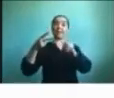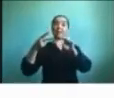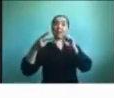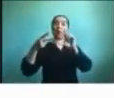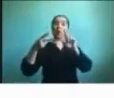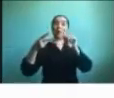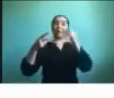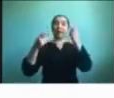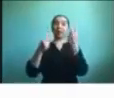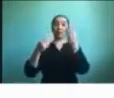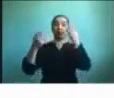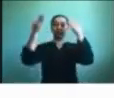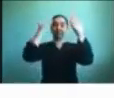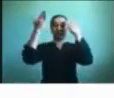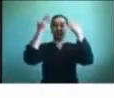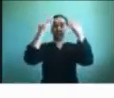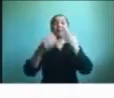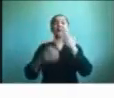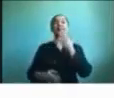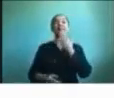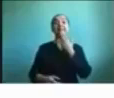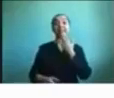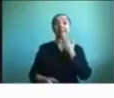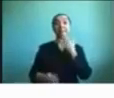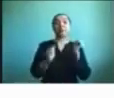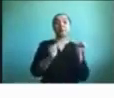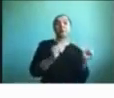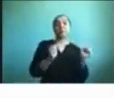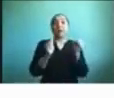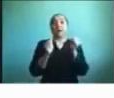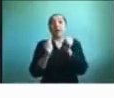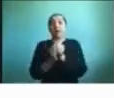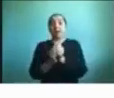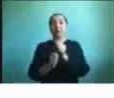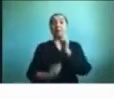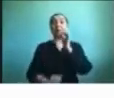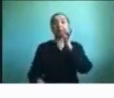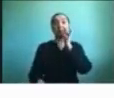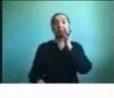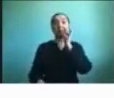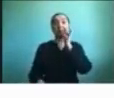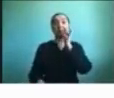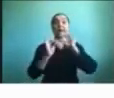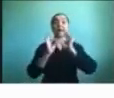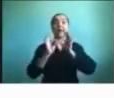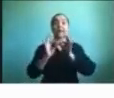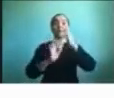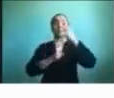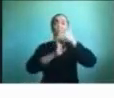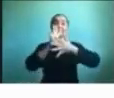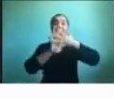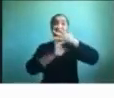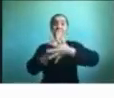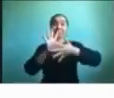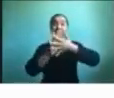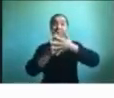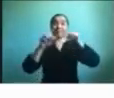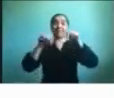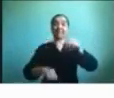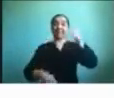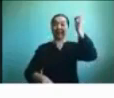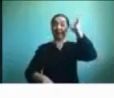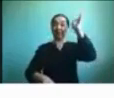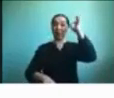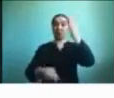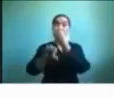acompaña Bárbara Meneses, que será nuestra intérprete de lengua de señas en este webinar. Las